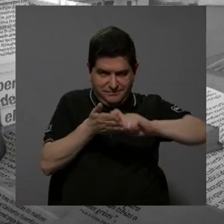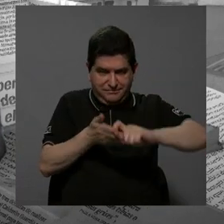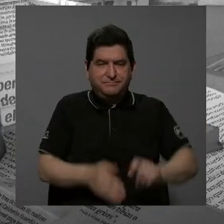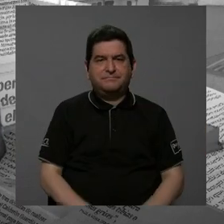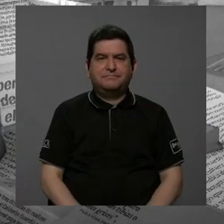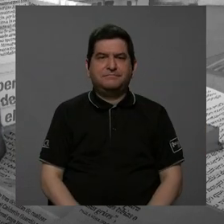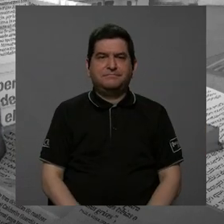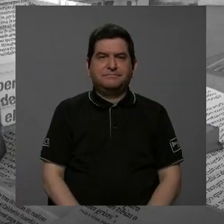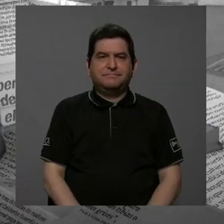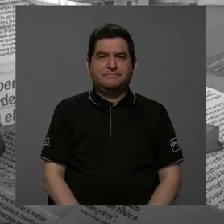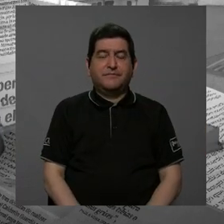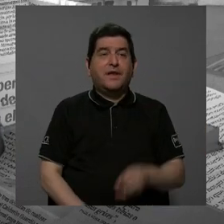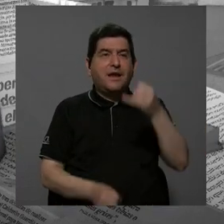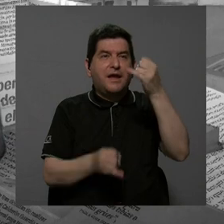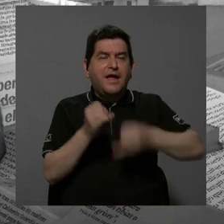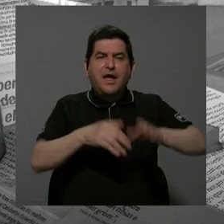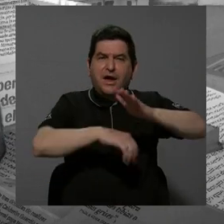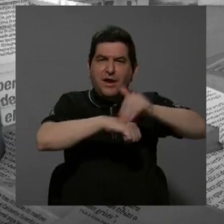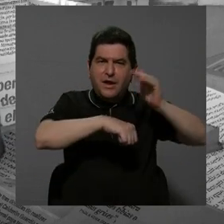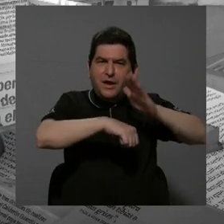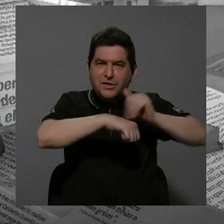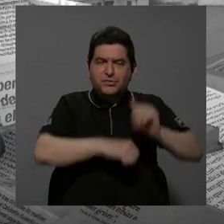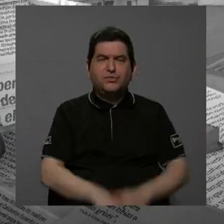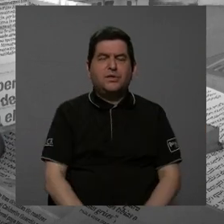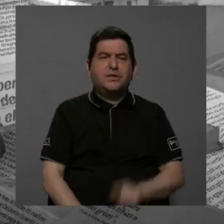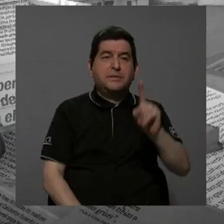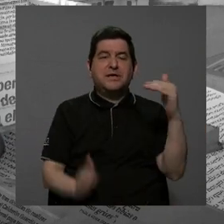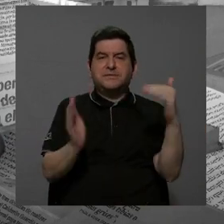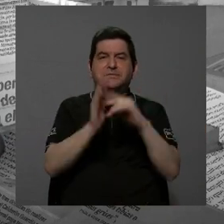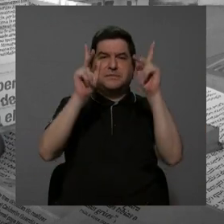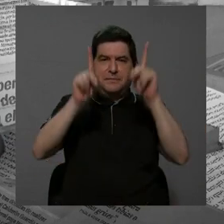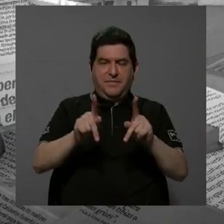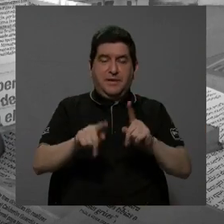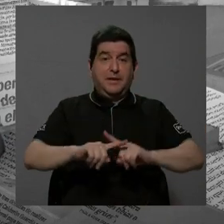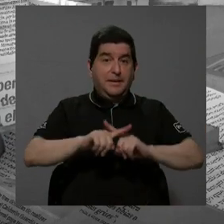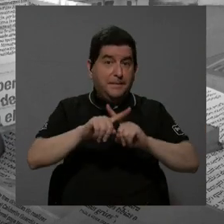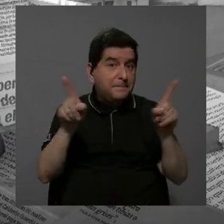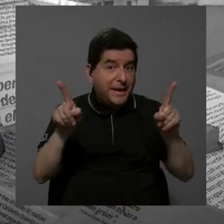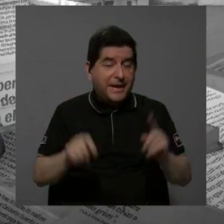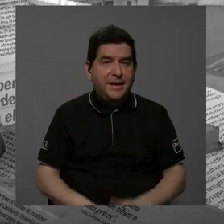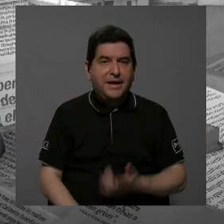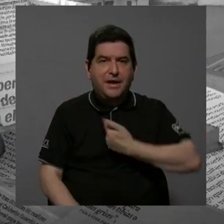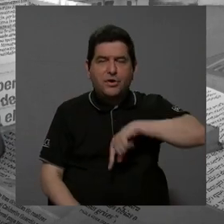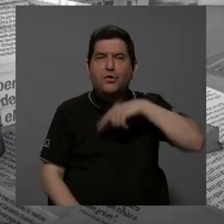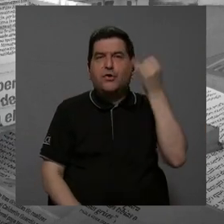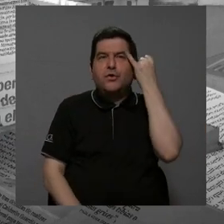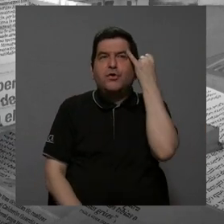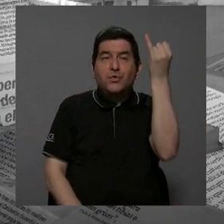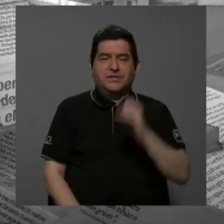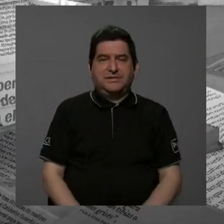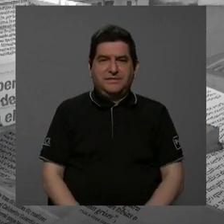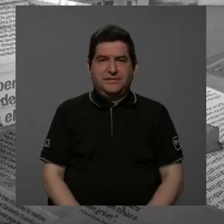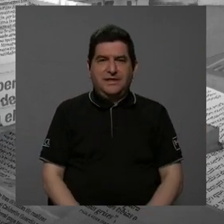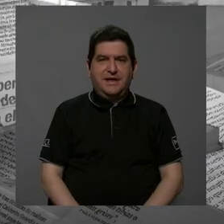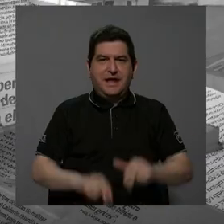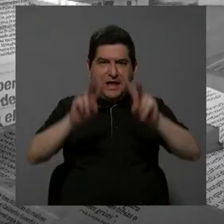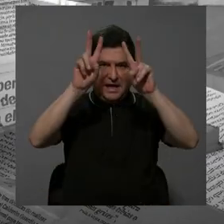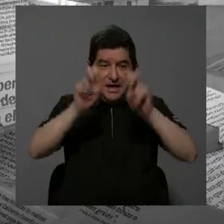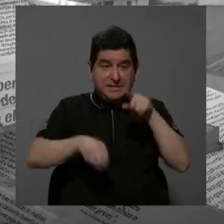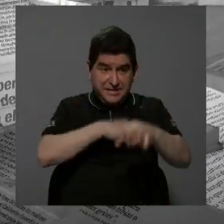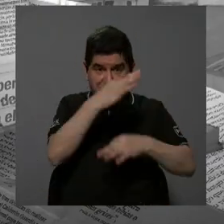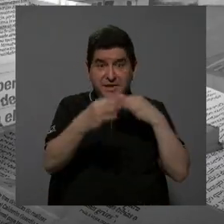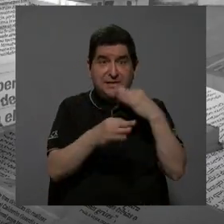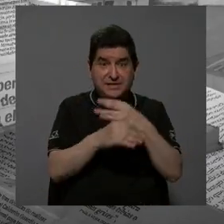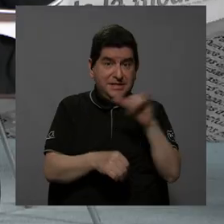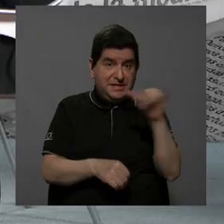en las últimas convocatorias ha abarcado cerca de mil personas, pero la intención nuestra sería lograr hacer exámenes como este